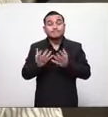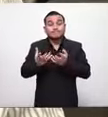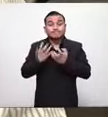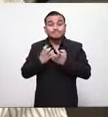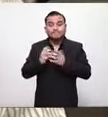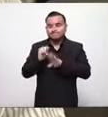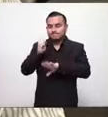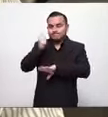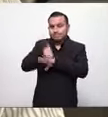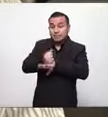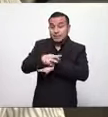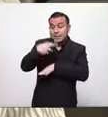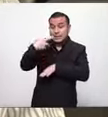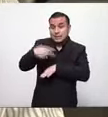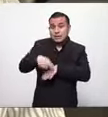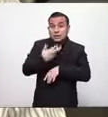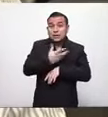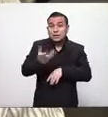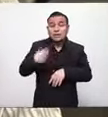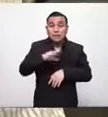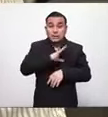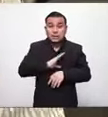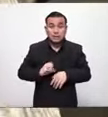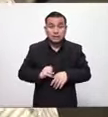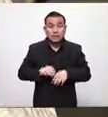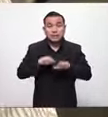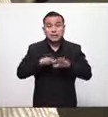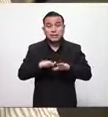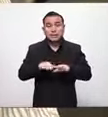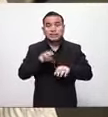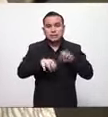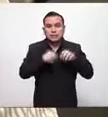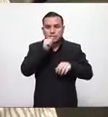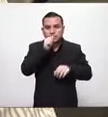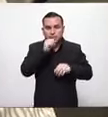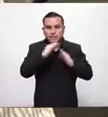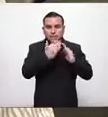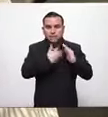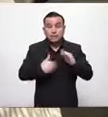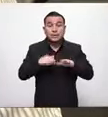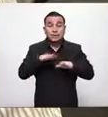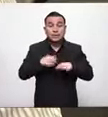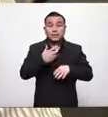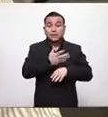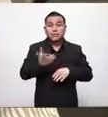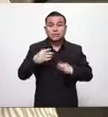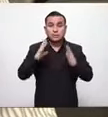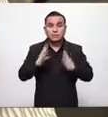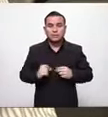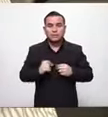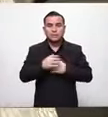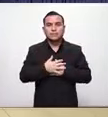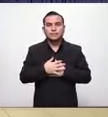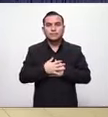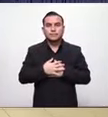ir imponiendo la realidad que tenemos en este momento gracias secretaria y gracias amigos del gobierno